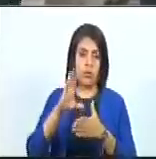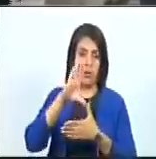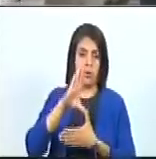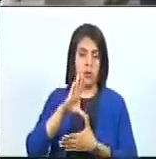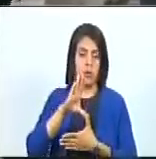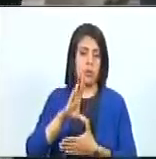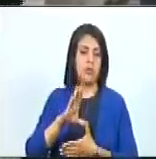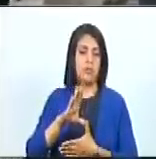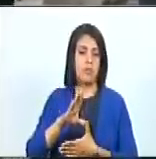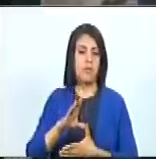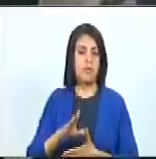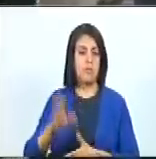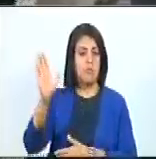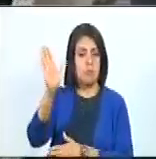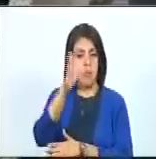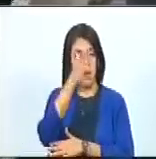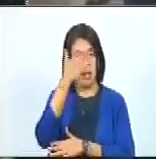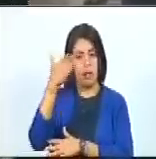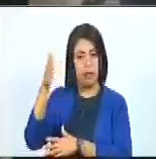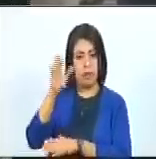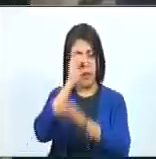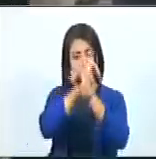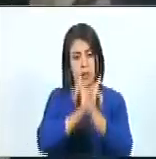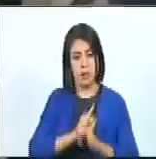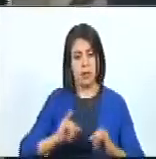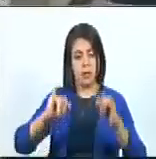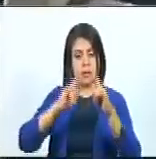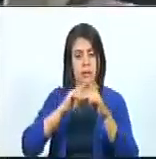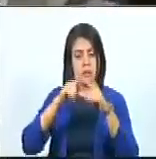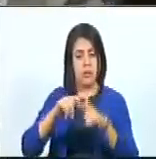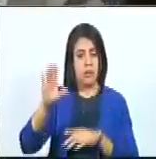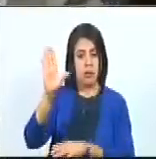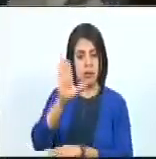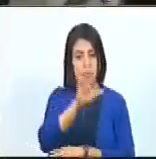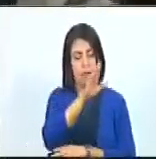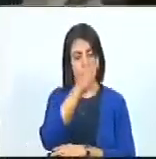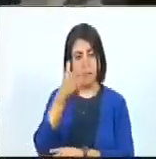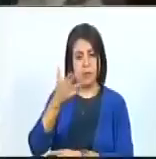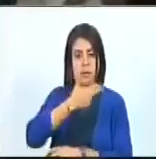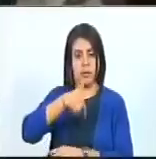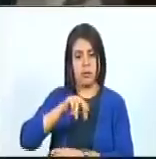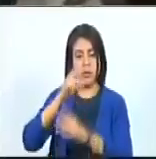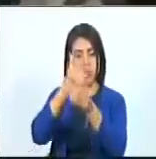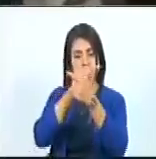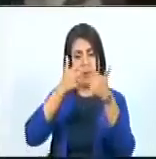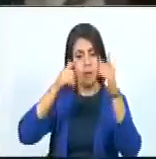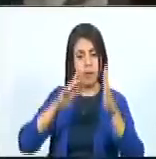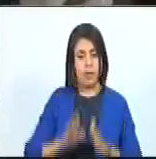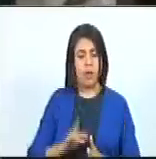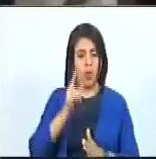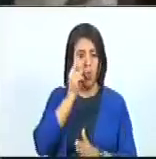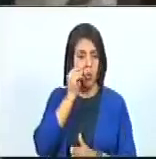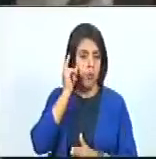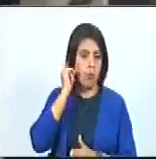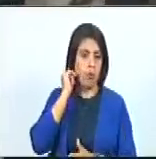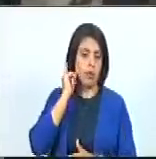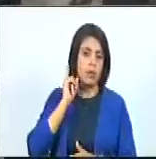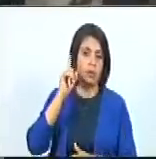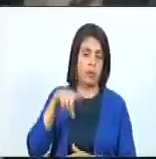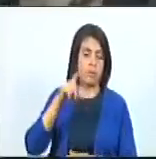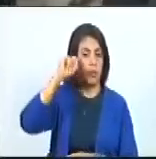levantando las banderas de la independencia, levantando las banderas de los libertadores y de las libertadoras,